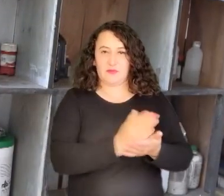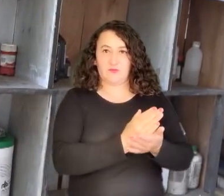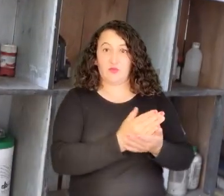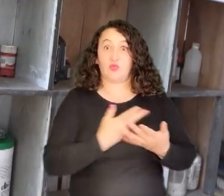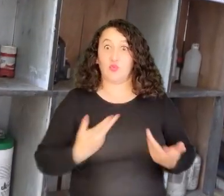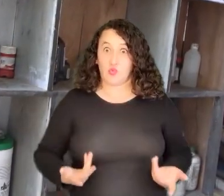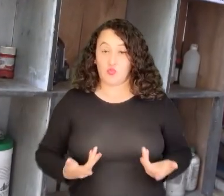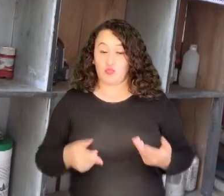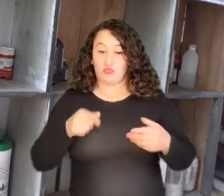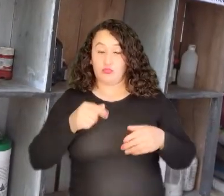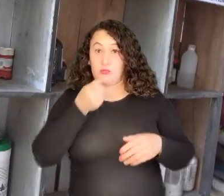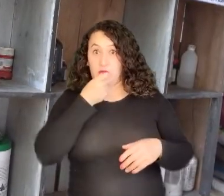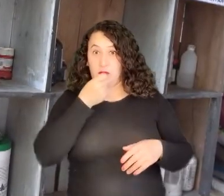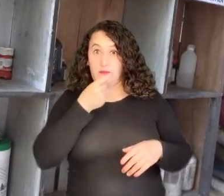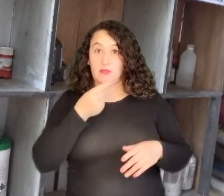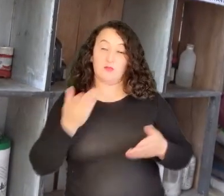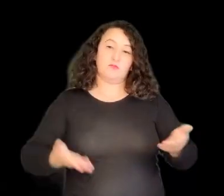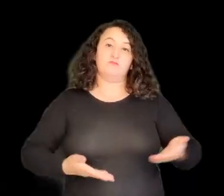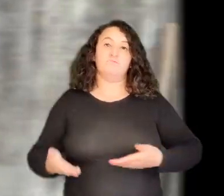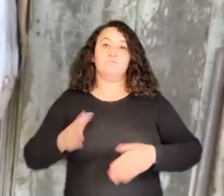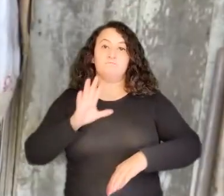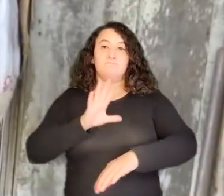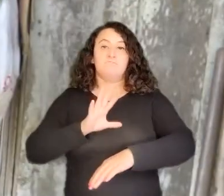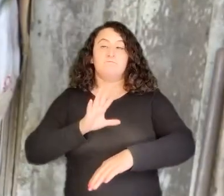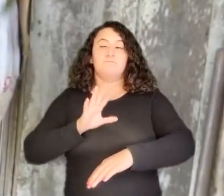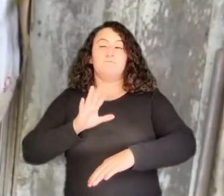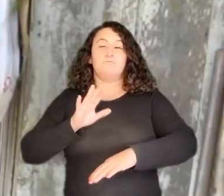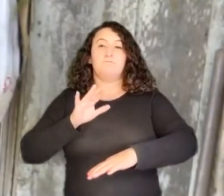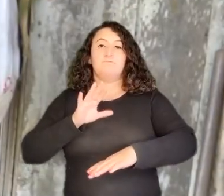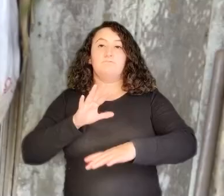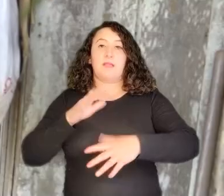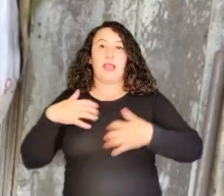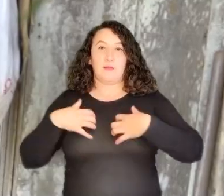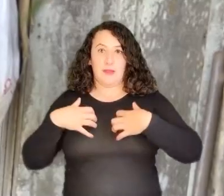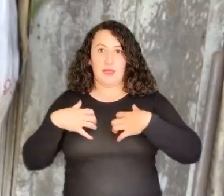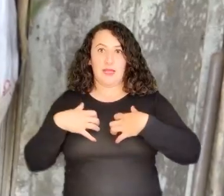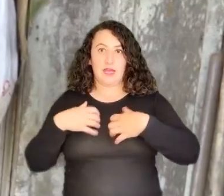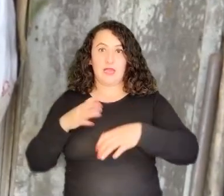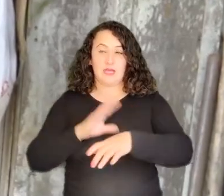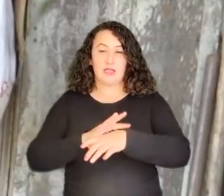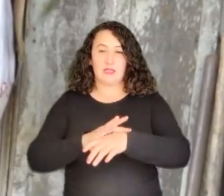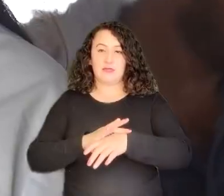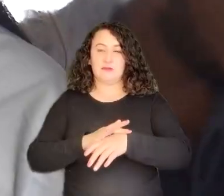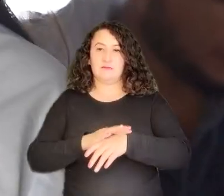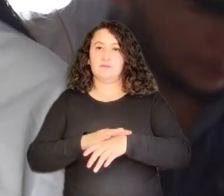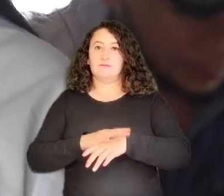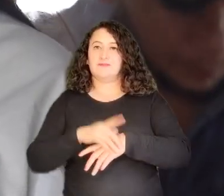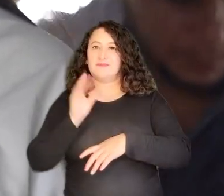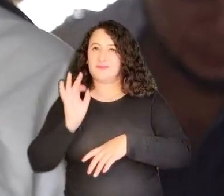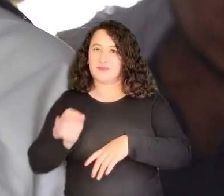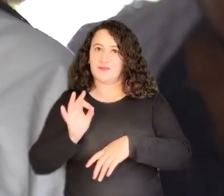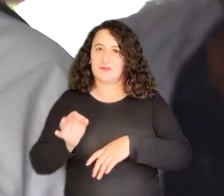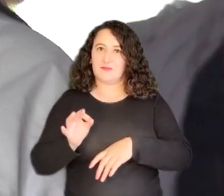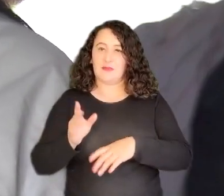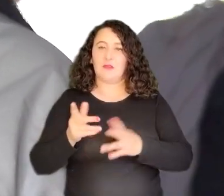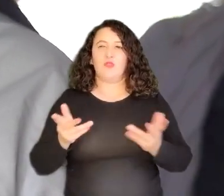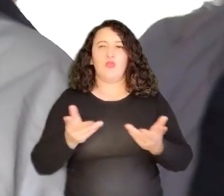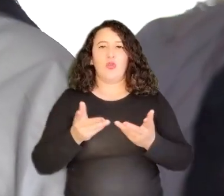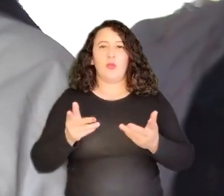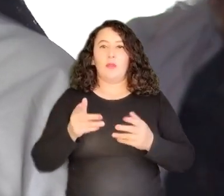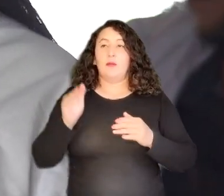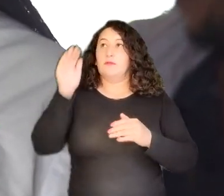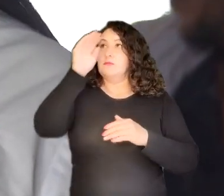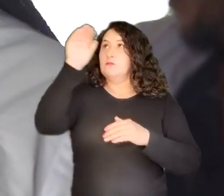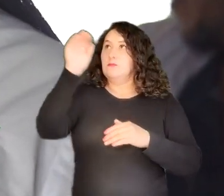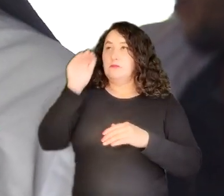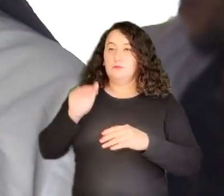tengamos medicamentos veterinarios. Siempre deben estar en el lugar donde se genere la identificación. Antibióticos, en la línea antibióticos.